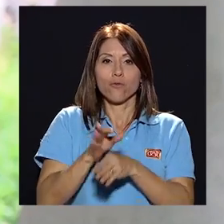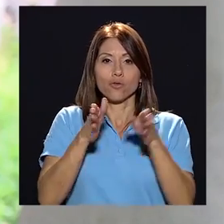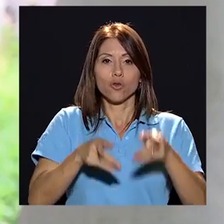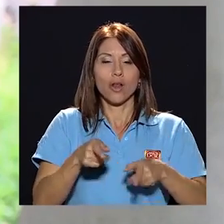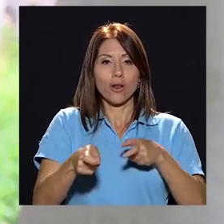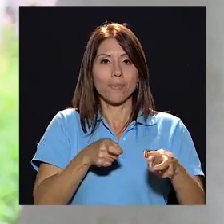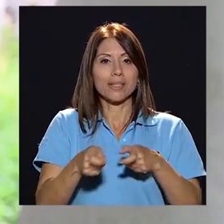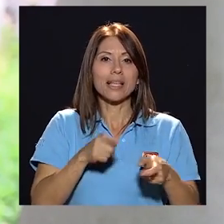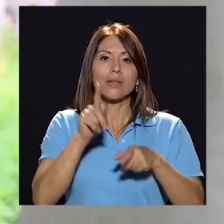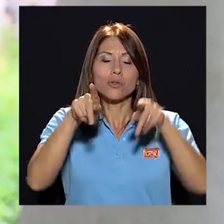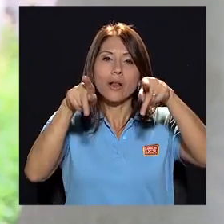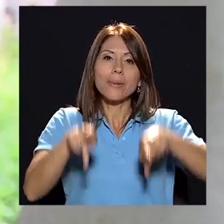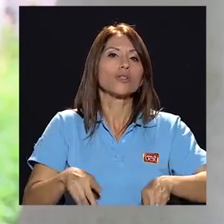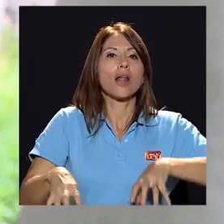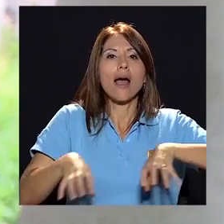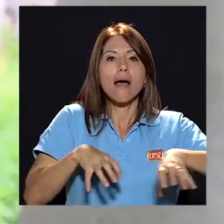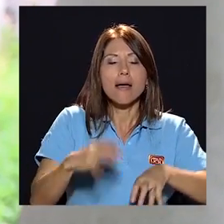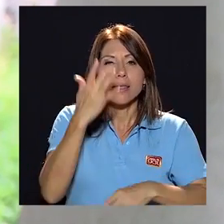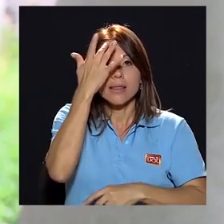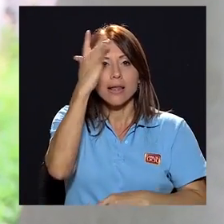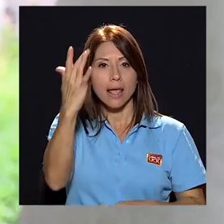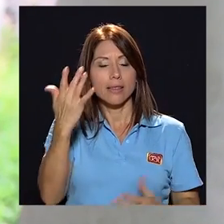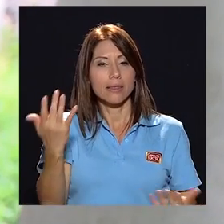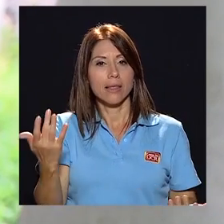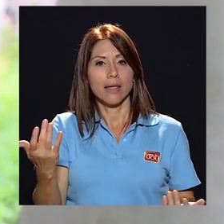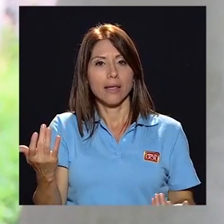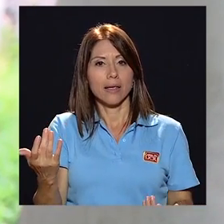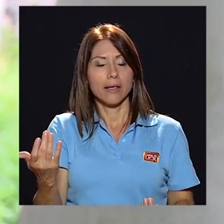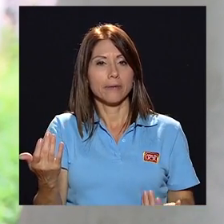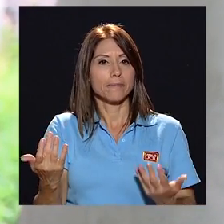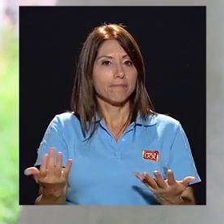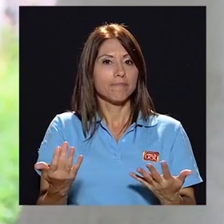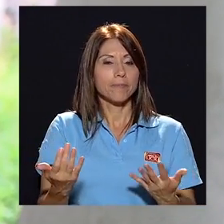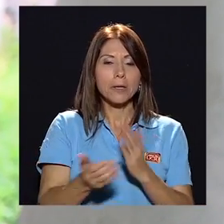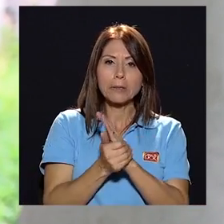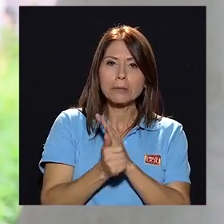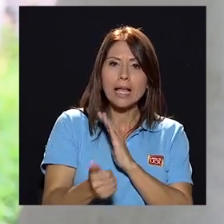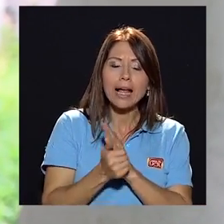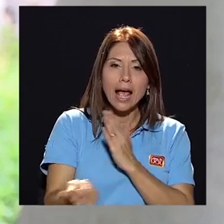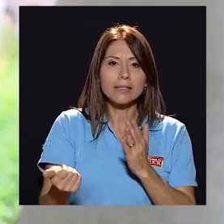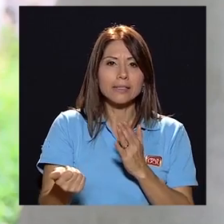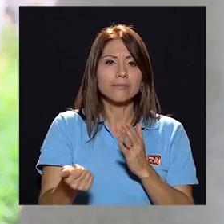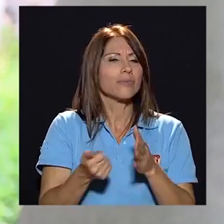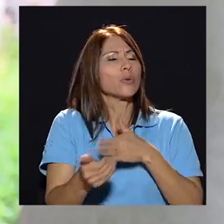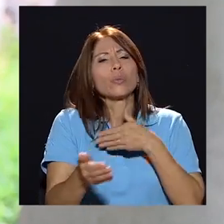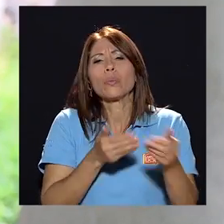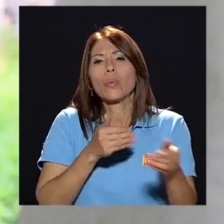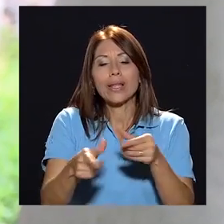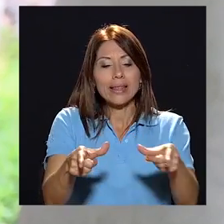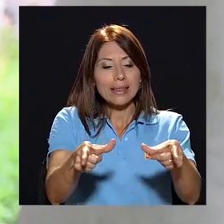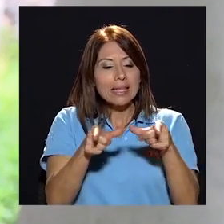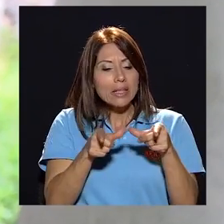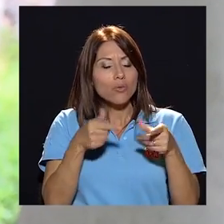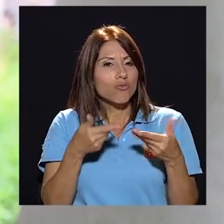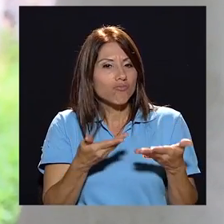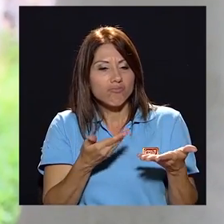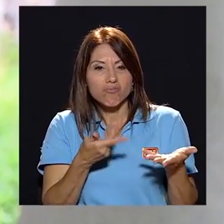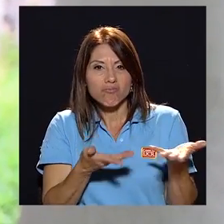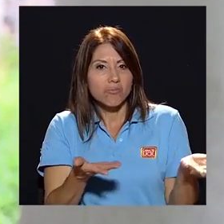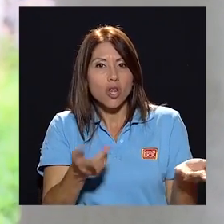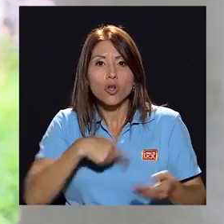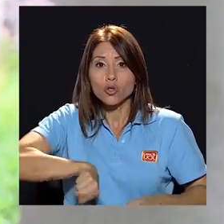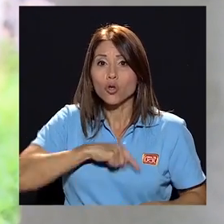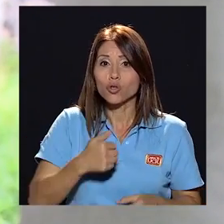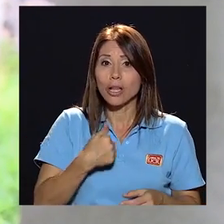el funcionario administrativo es una persona proactiva inteligente sagaz sin importar el título académico que